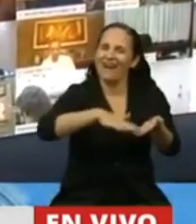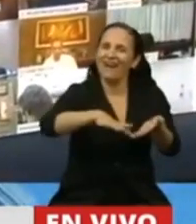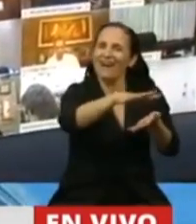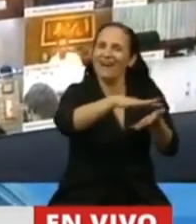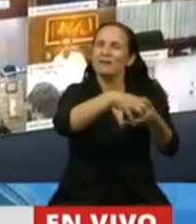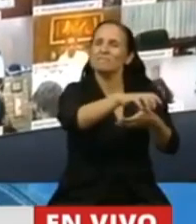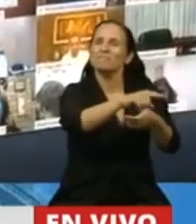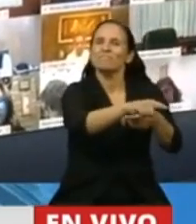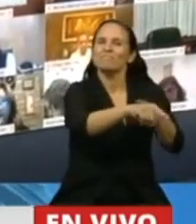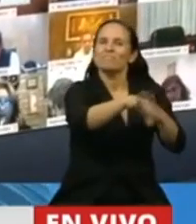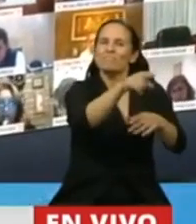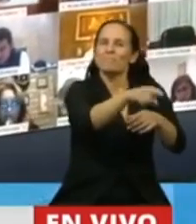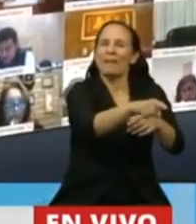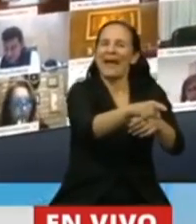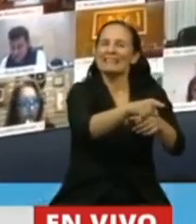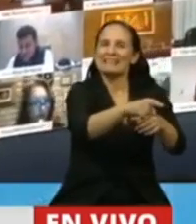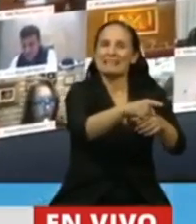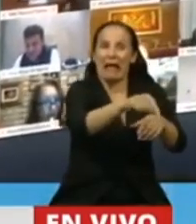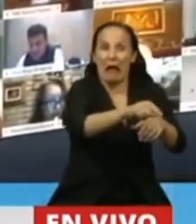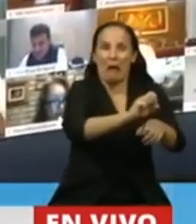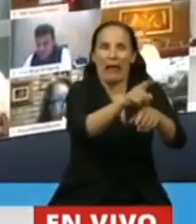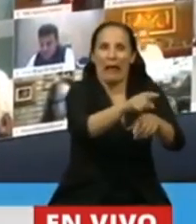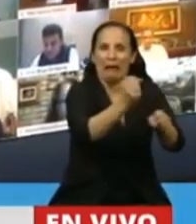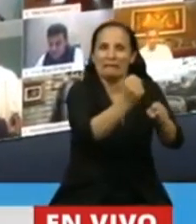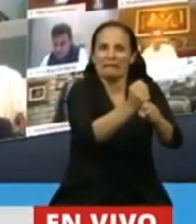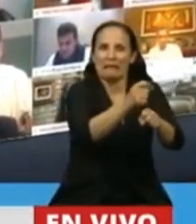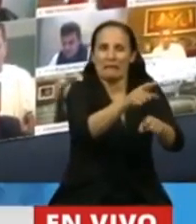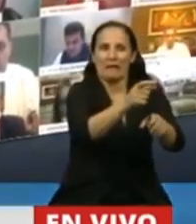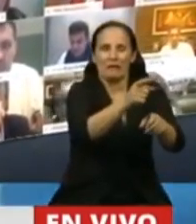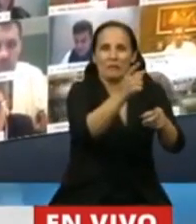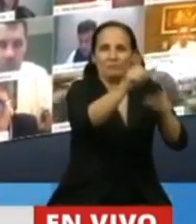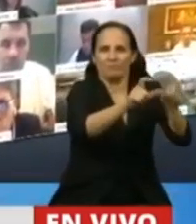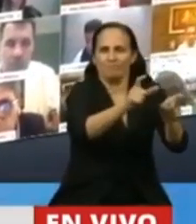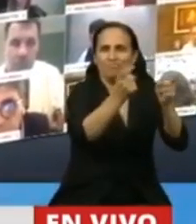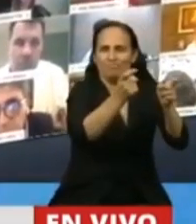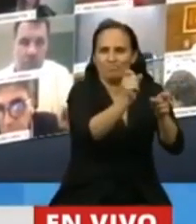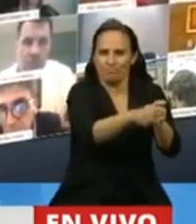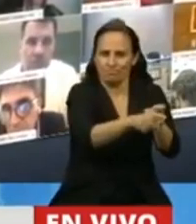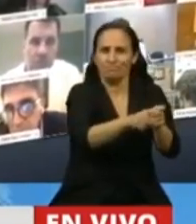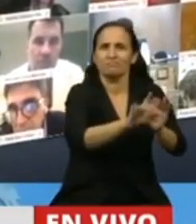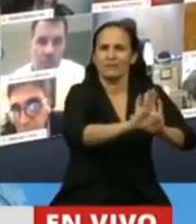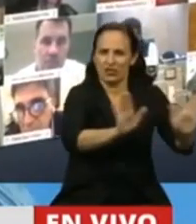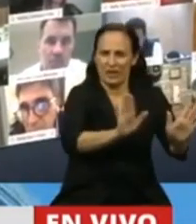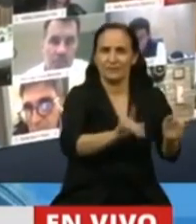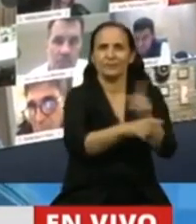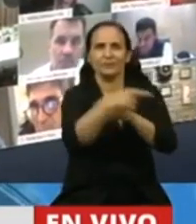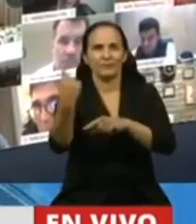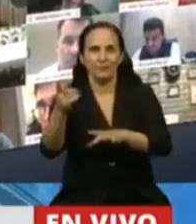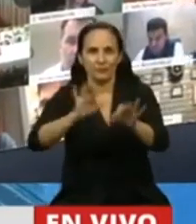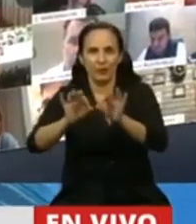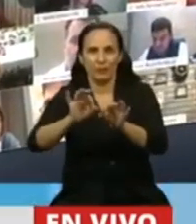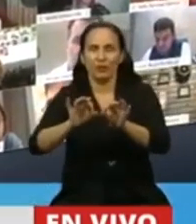yo, en el frente de batalla, los sectores que prestan servicios esenciales. Y estamos por votar esta